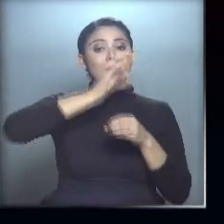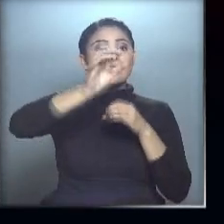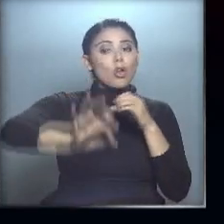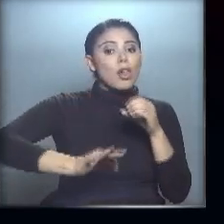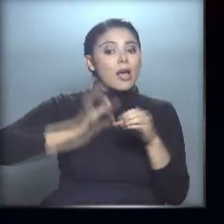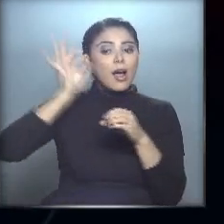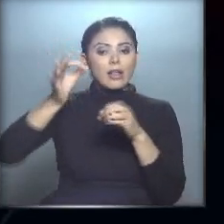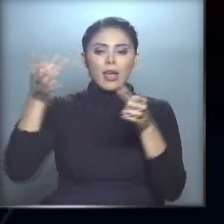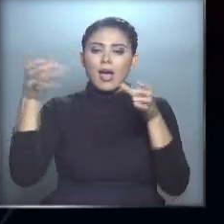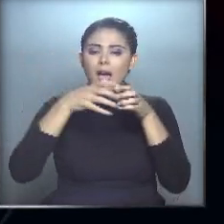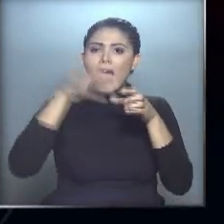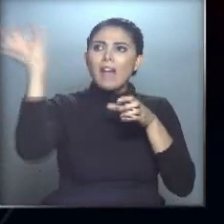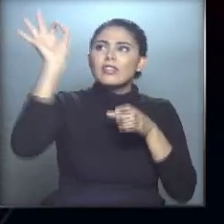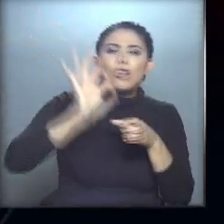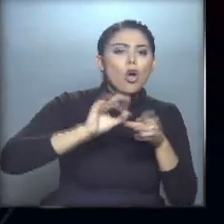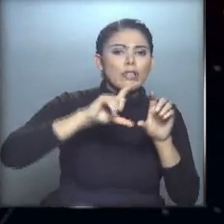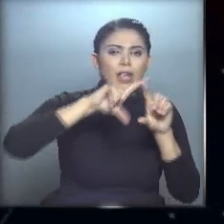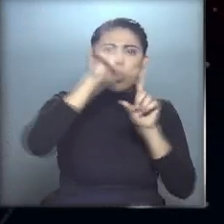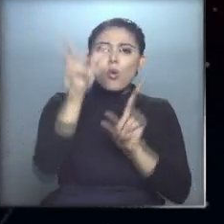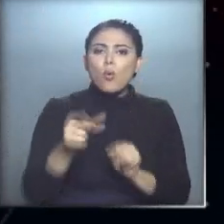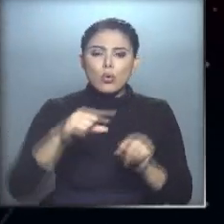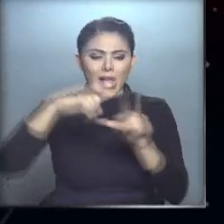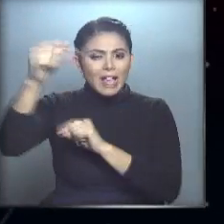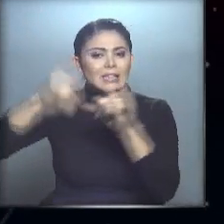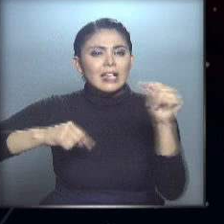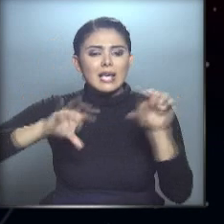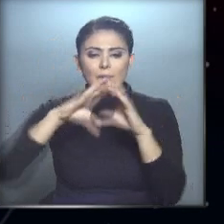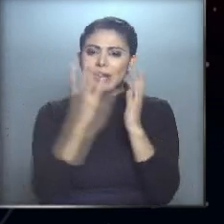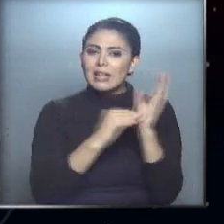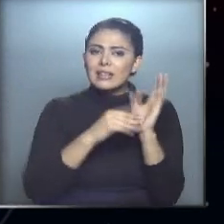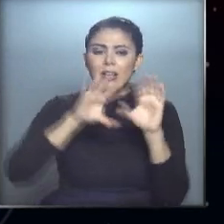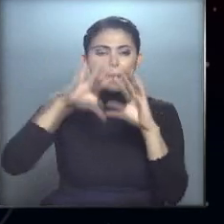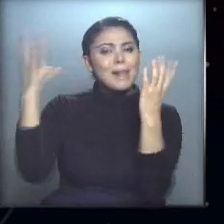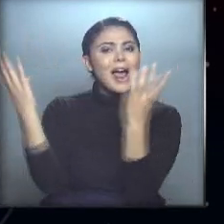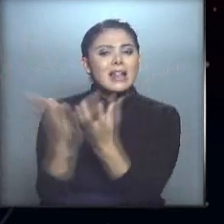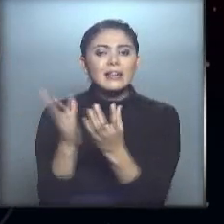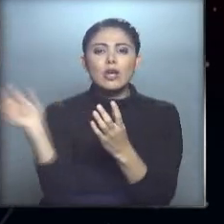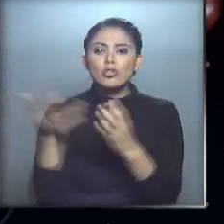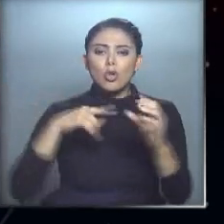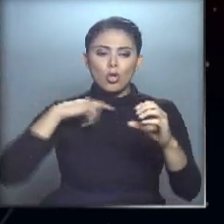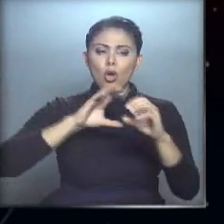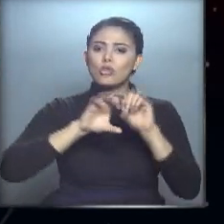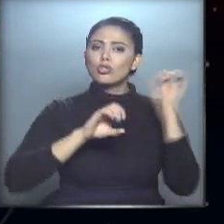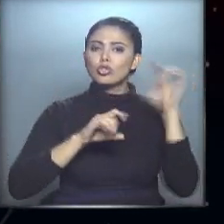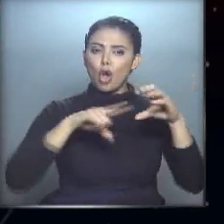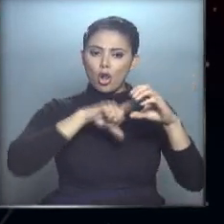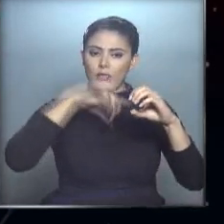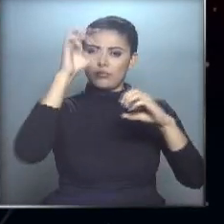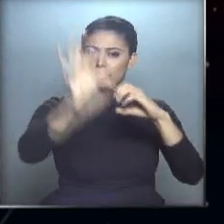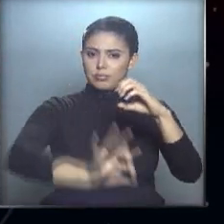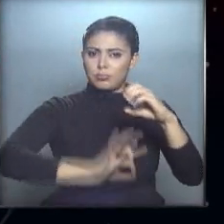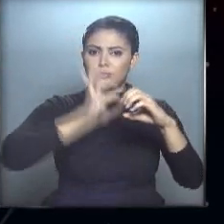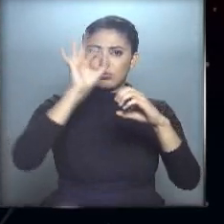los asteroides, los planetas, las lunas, las estrellas y la Tierra giran alrededor del Sol y al mismo tiempo dan